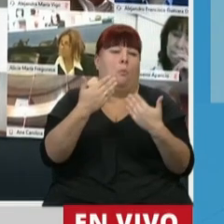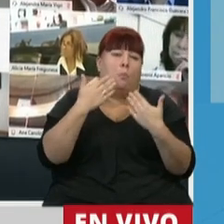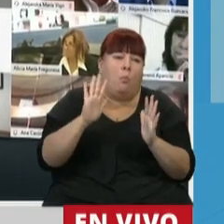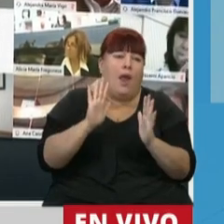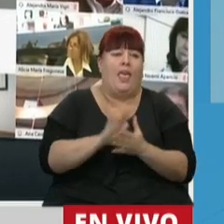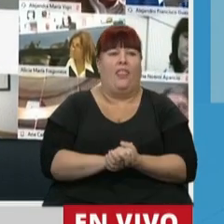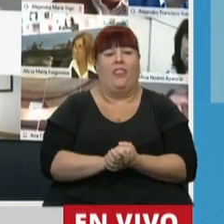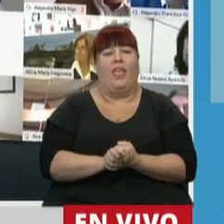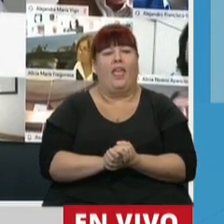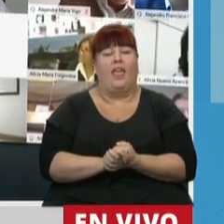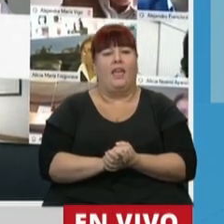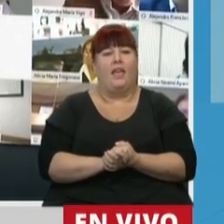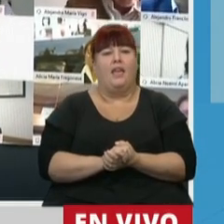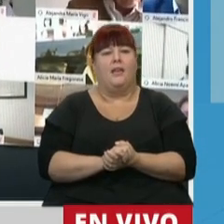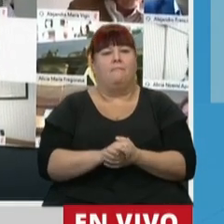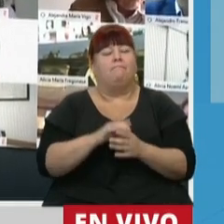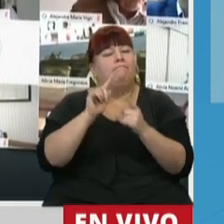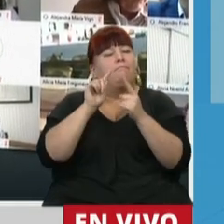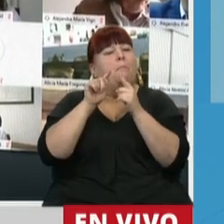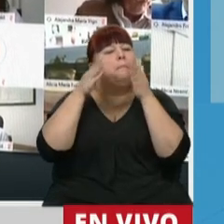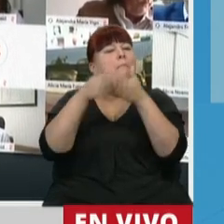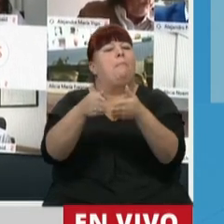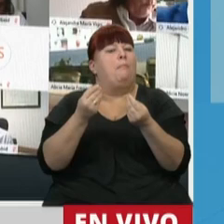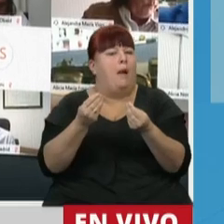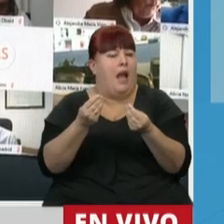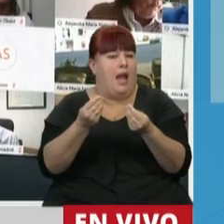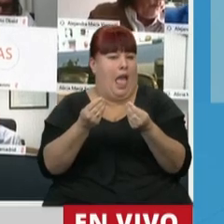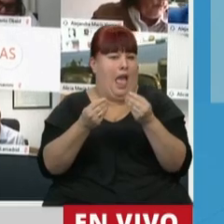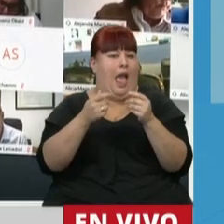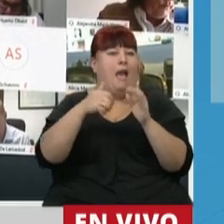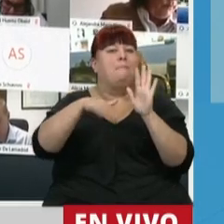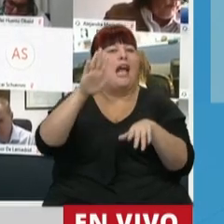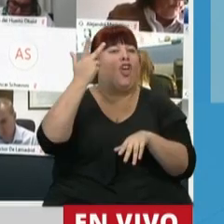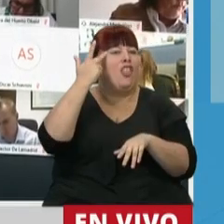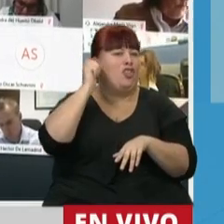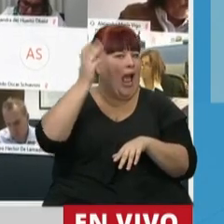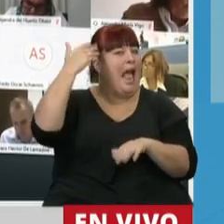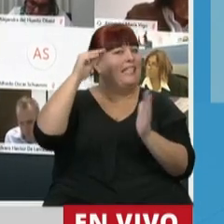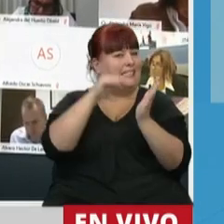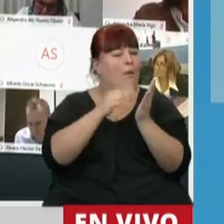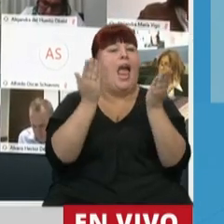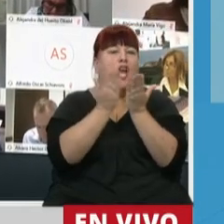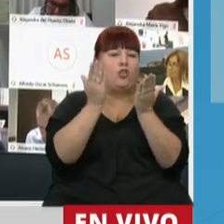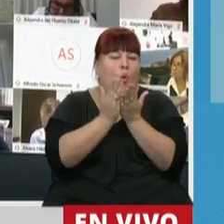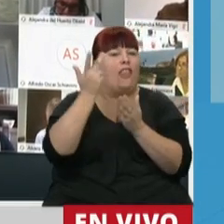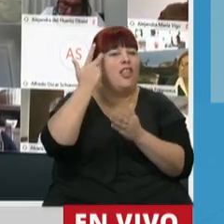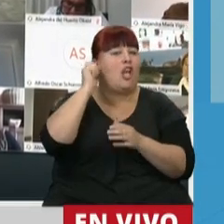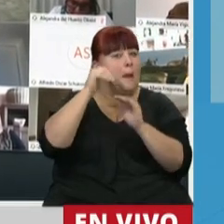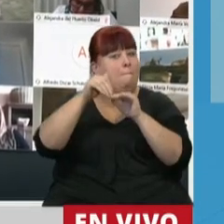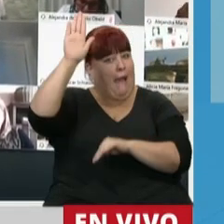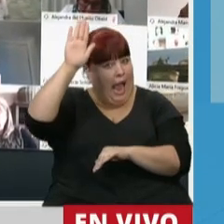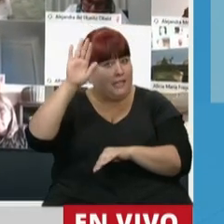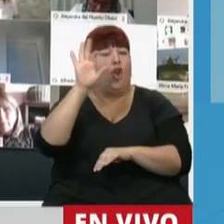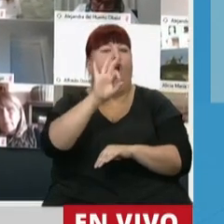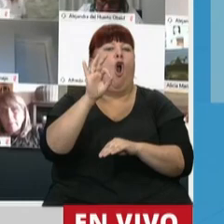estar dirigidas a mayores de 18 años, estudiantes de 18 años